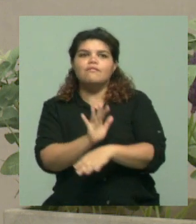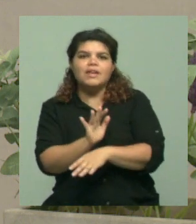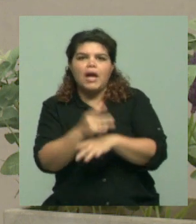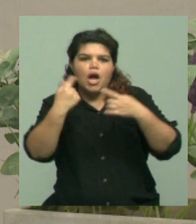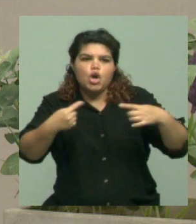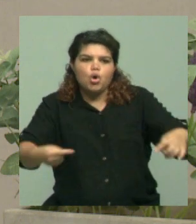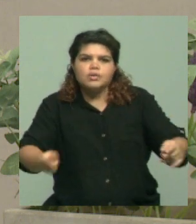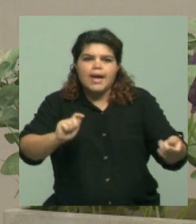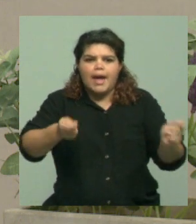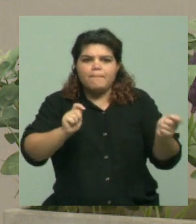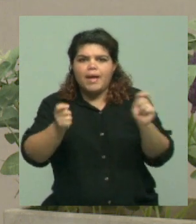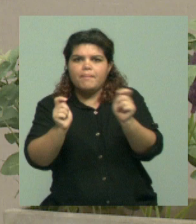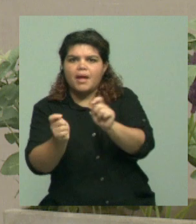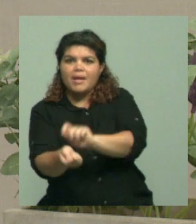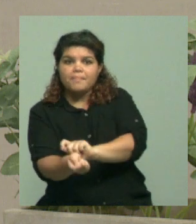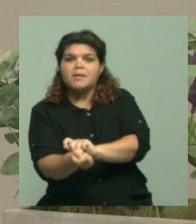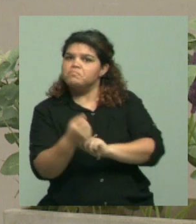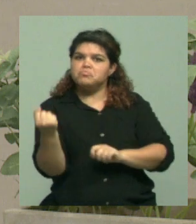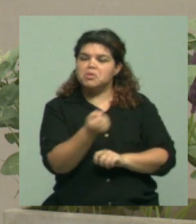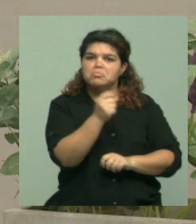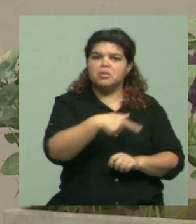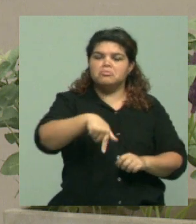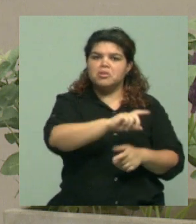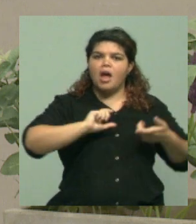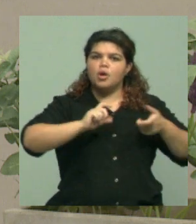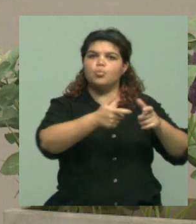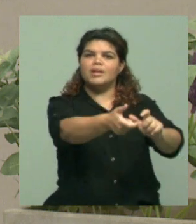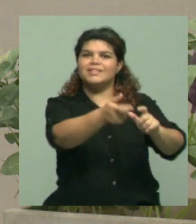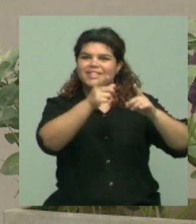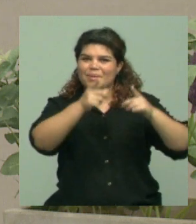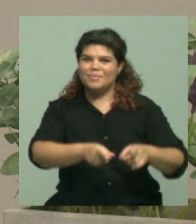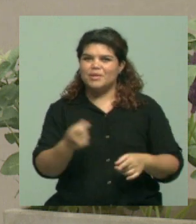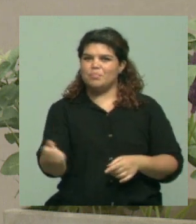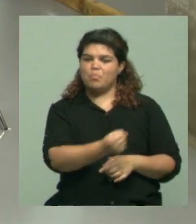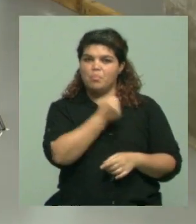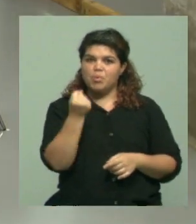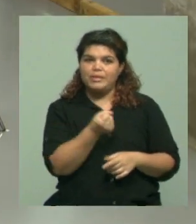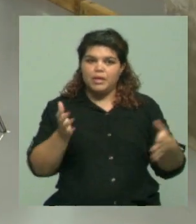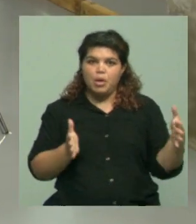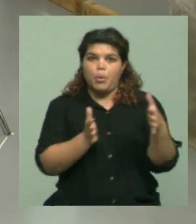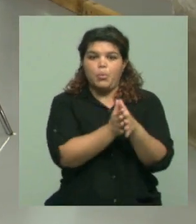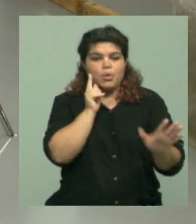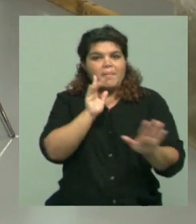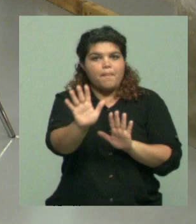de eso, bueno, es importante lo que se lleva adelante tanto en investigación como en empezar a trabajar preventivamente.